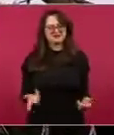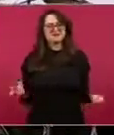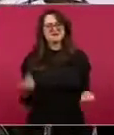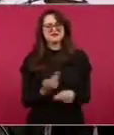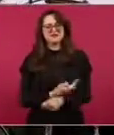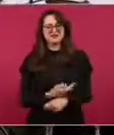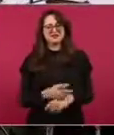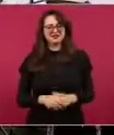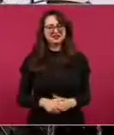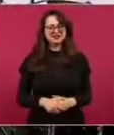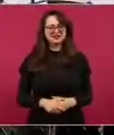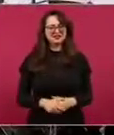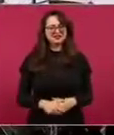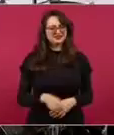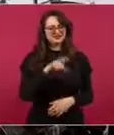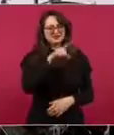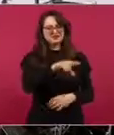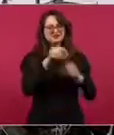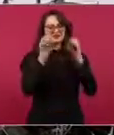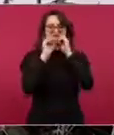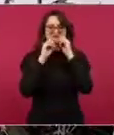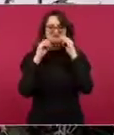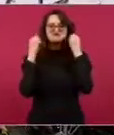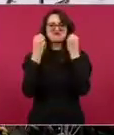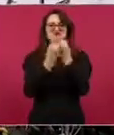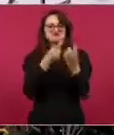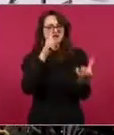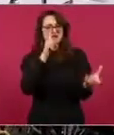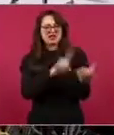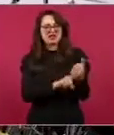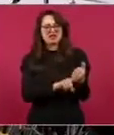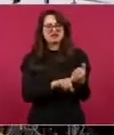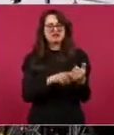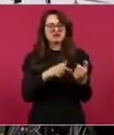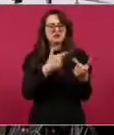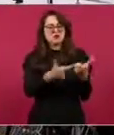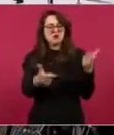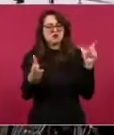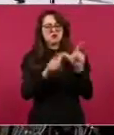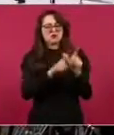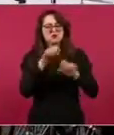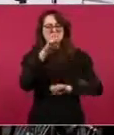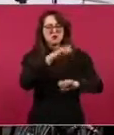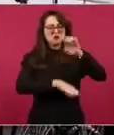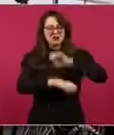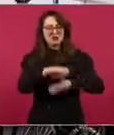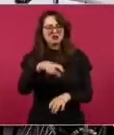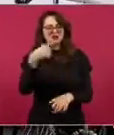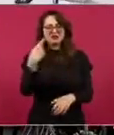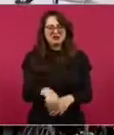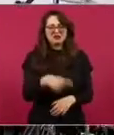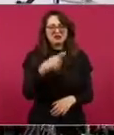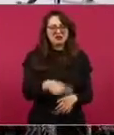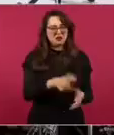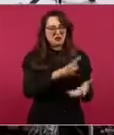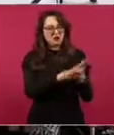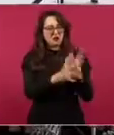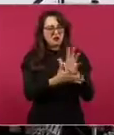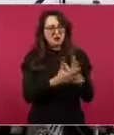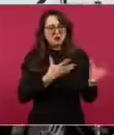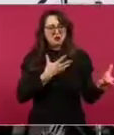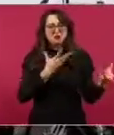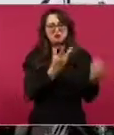que está al servicio de los grupos de intereses creados. ¿Usted les recomienda que